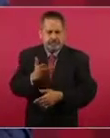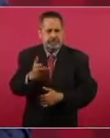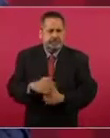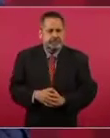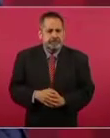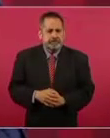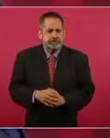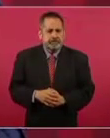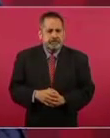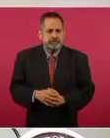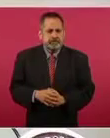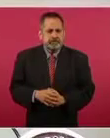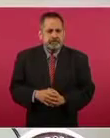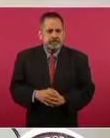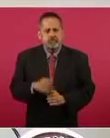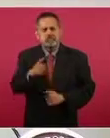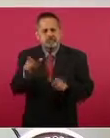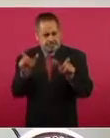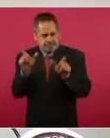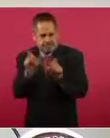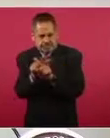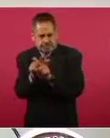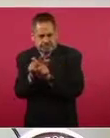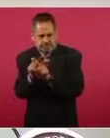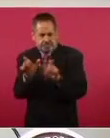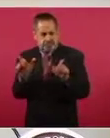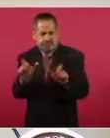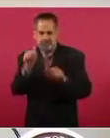Entonces, cuentas con nosotros siempre.